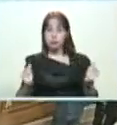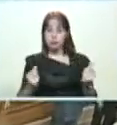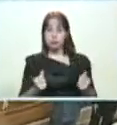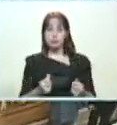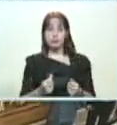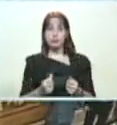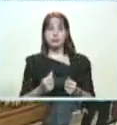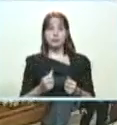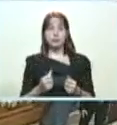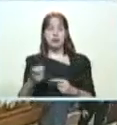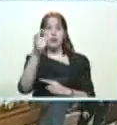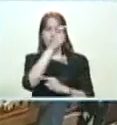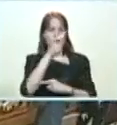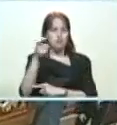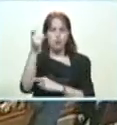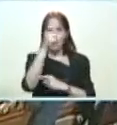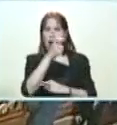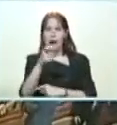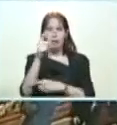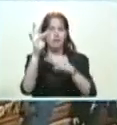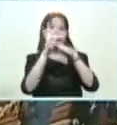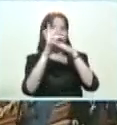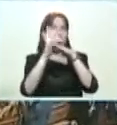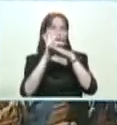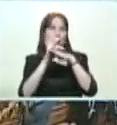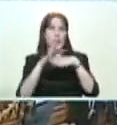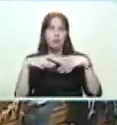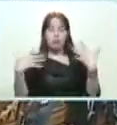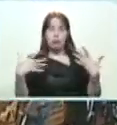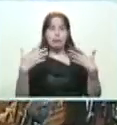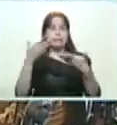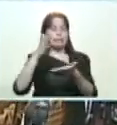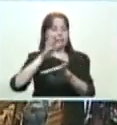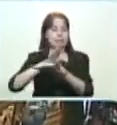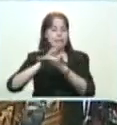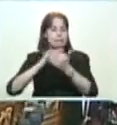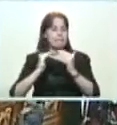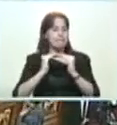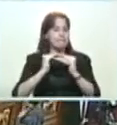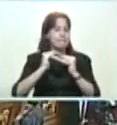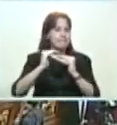para que vayamos buscando las fórmulas de estabilización